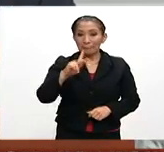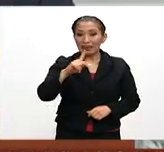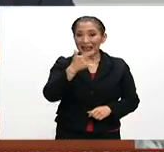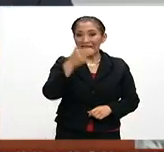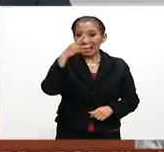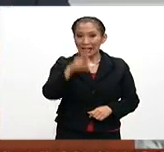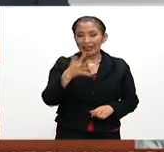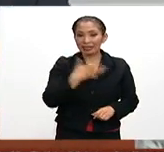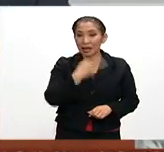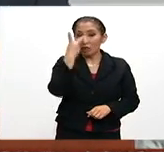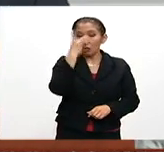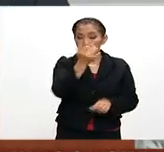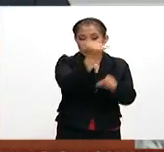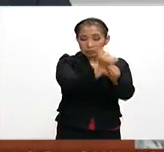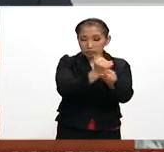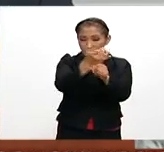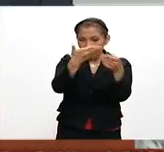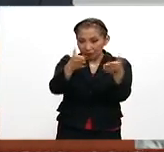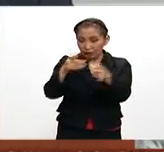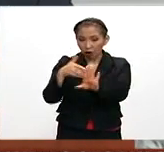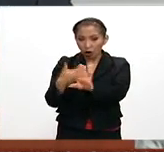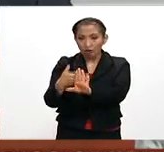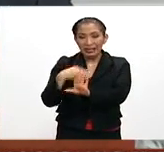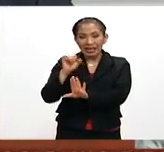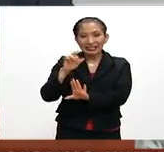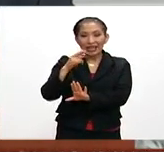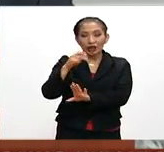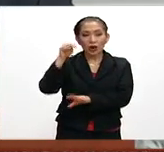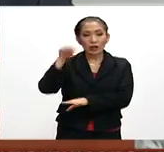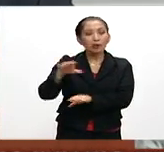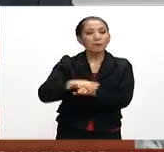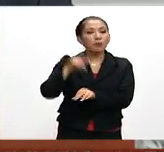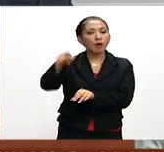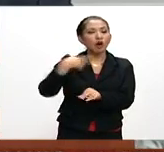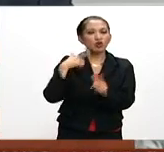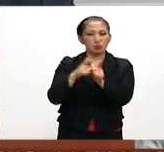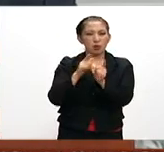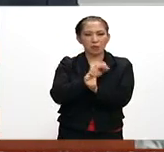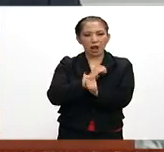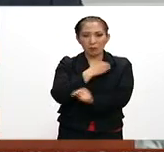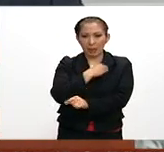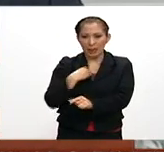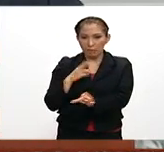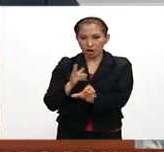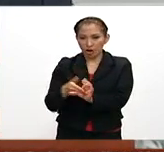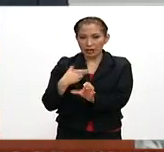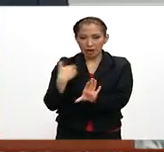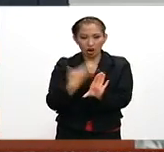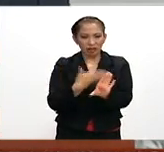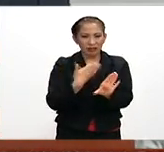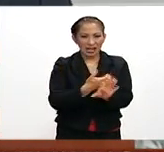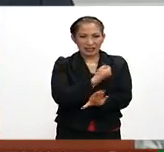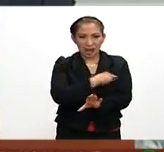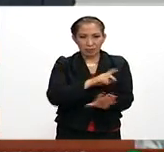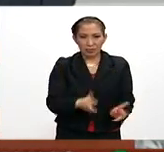cuenta con dos indagatorias abiertas en contra de Sergio N. por los delitos de delincuencia organizada y contra la salud.